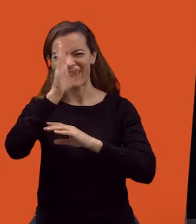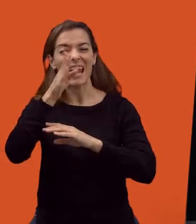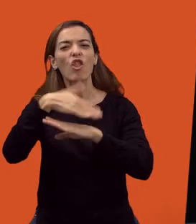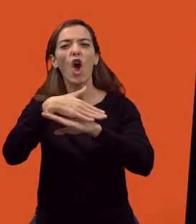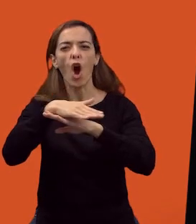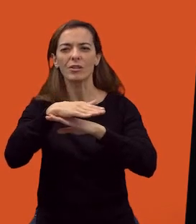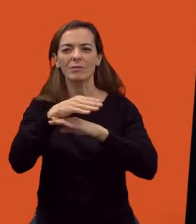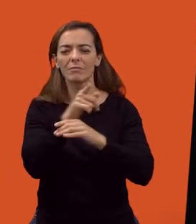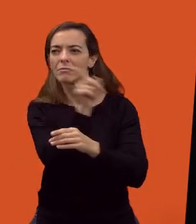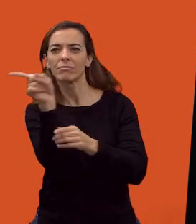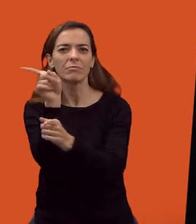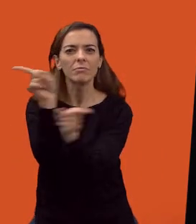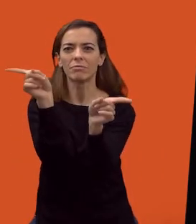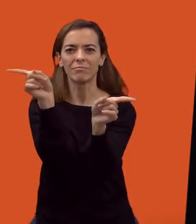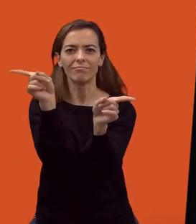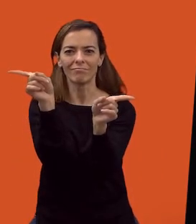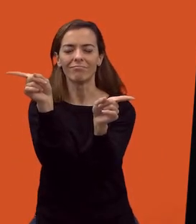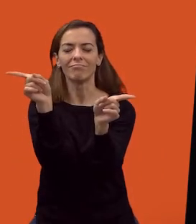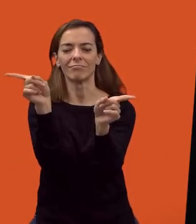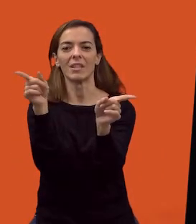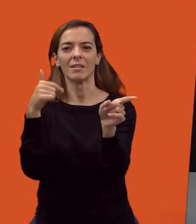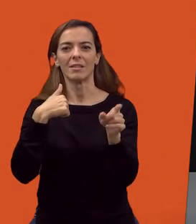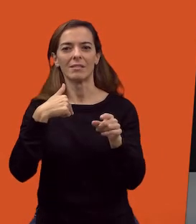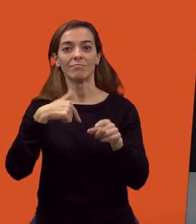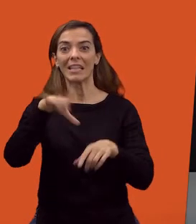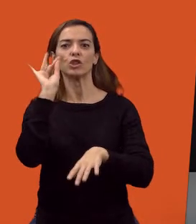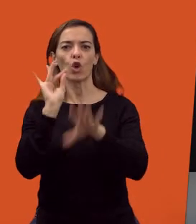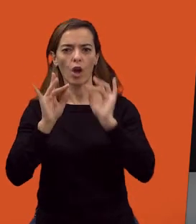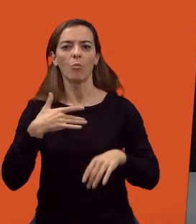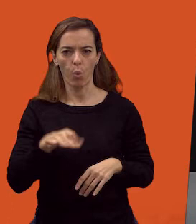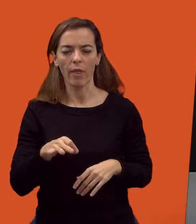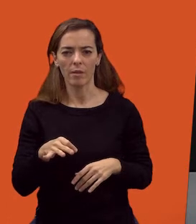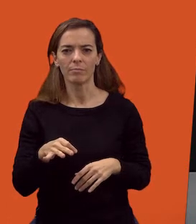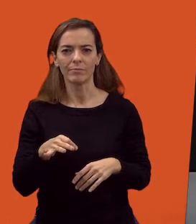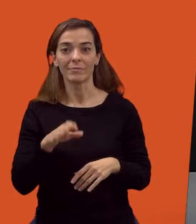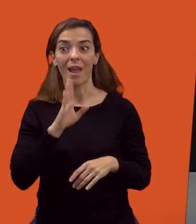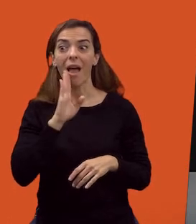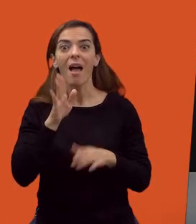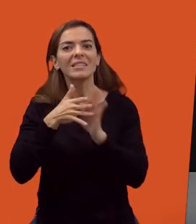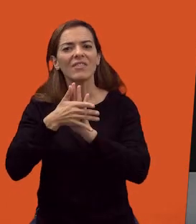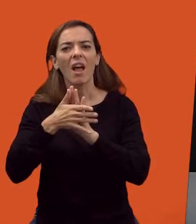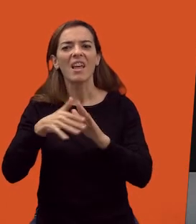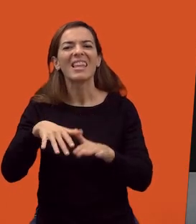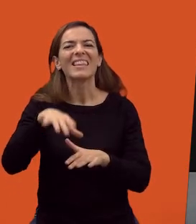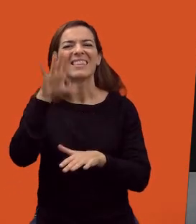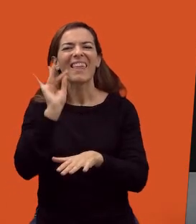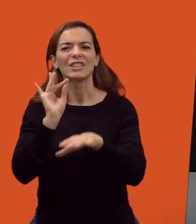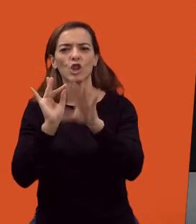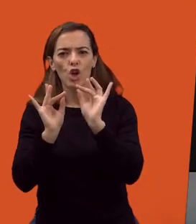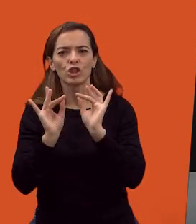podemos escoger. son decisiones que